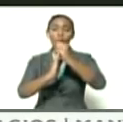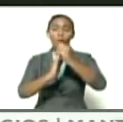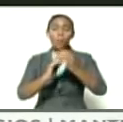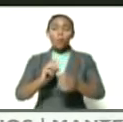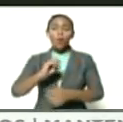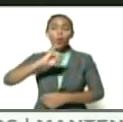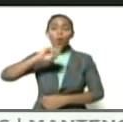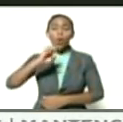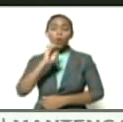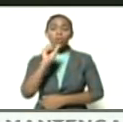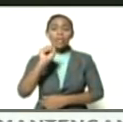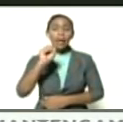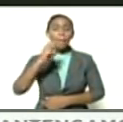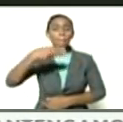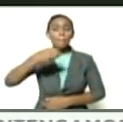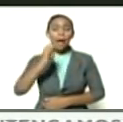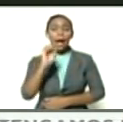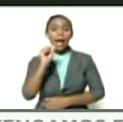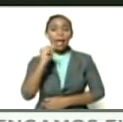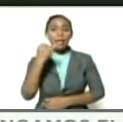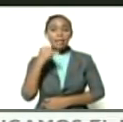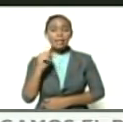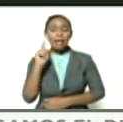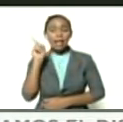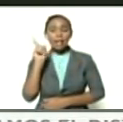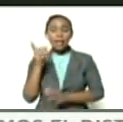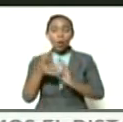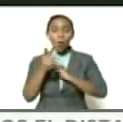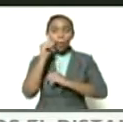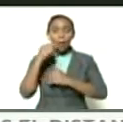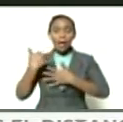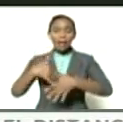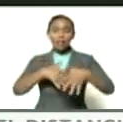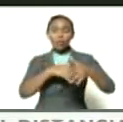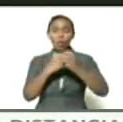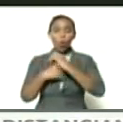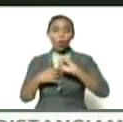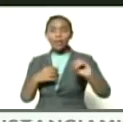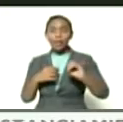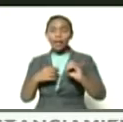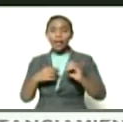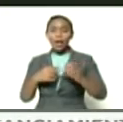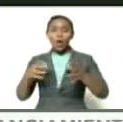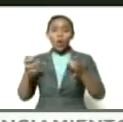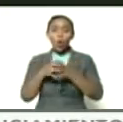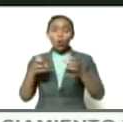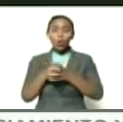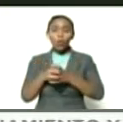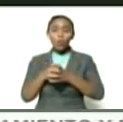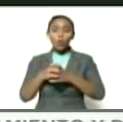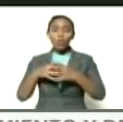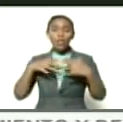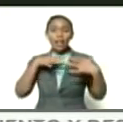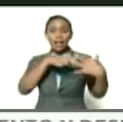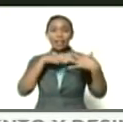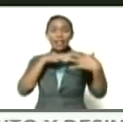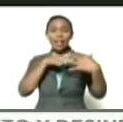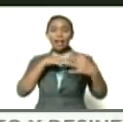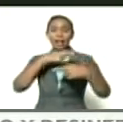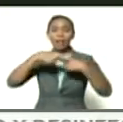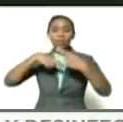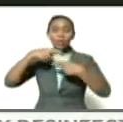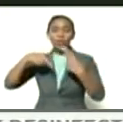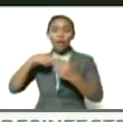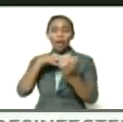Antonio Páez los ejércitos de Oriente las partidas guerrilleras y revolucionarias de